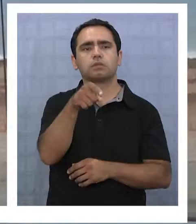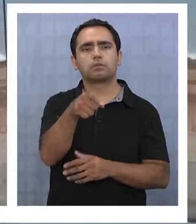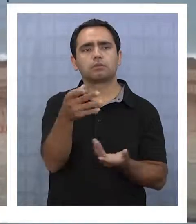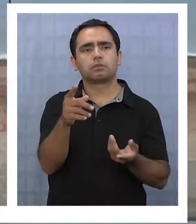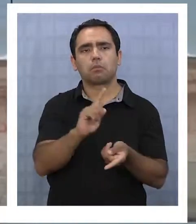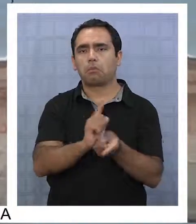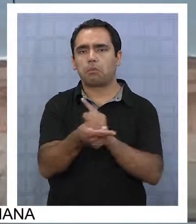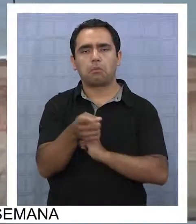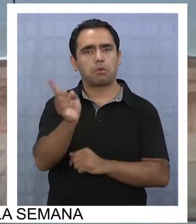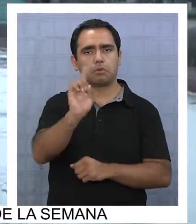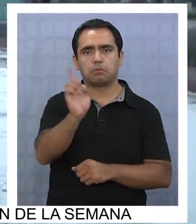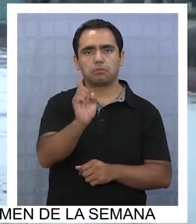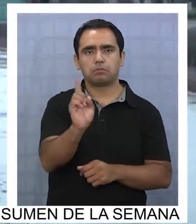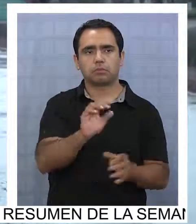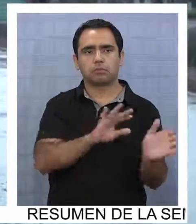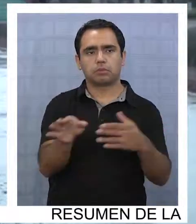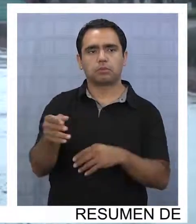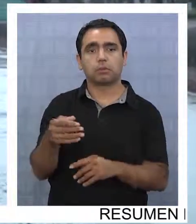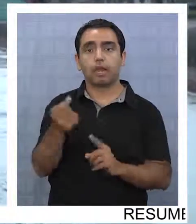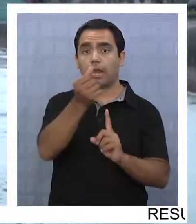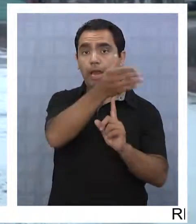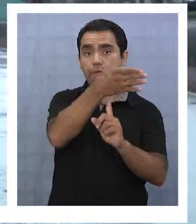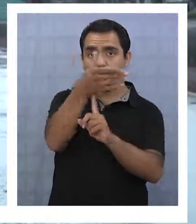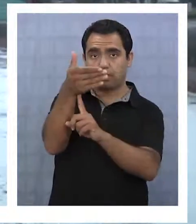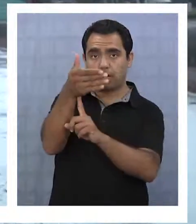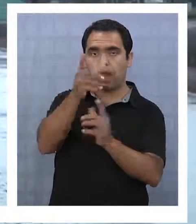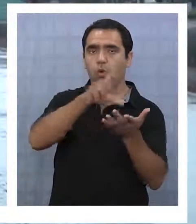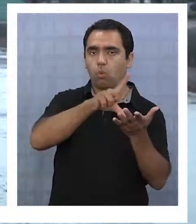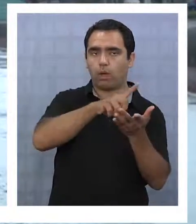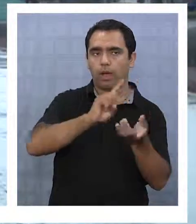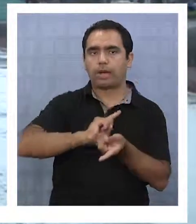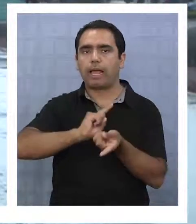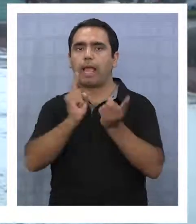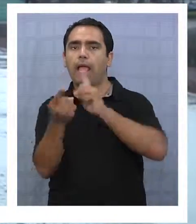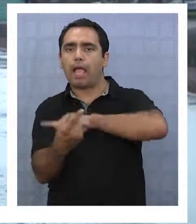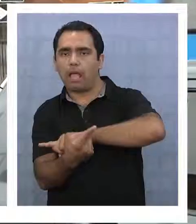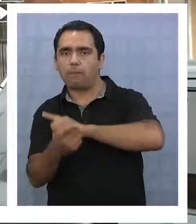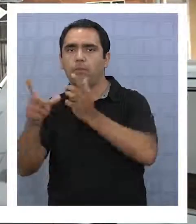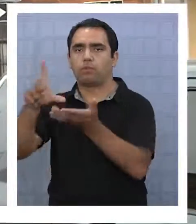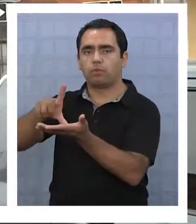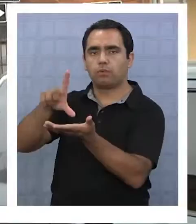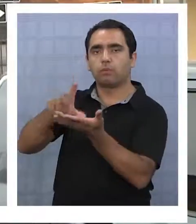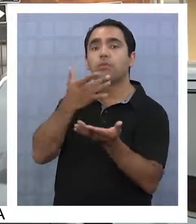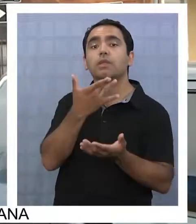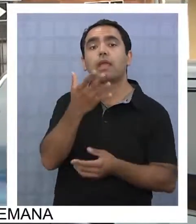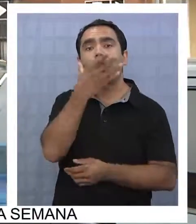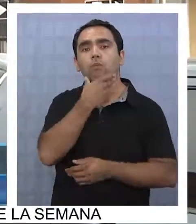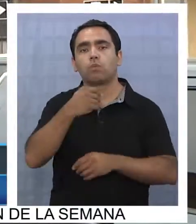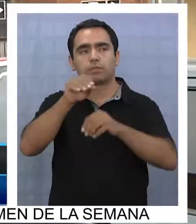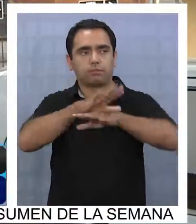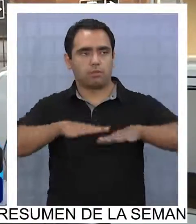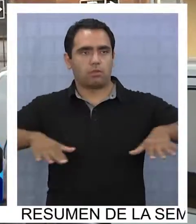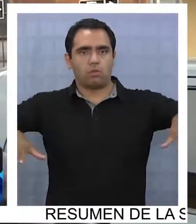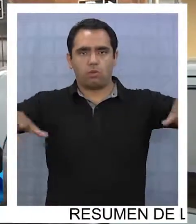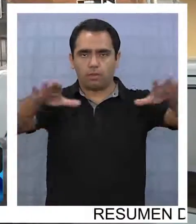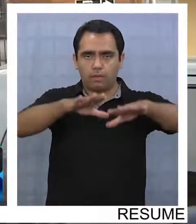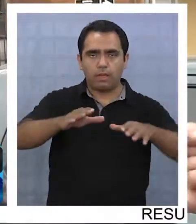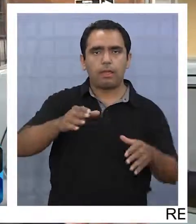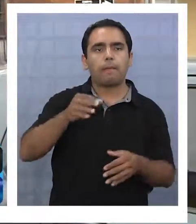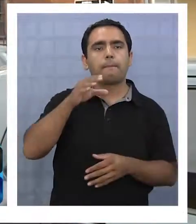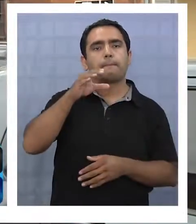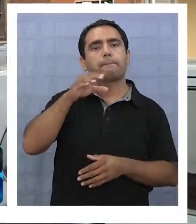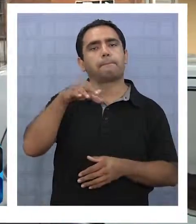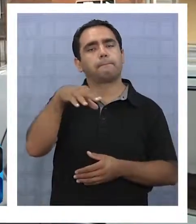no será modificada. Van a ser reubicadas las banderas en el marco del hermoseamiento general y global